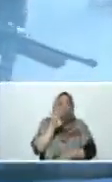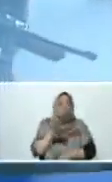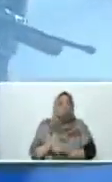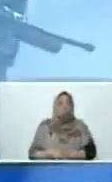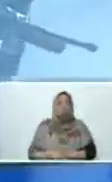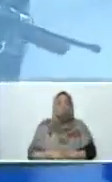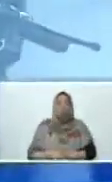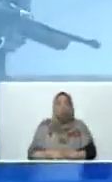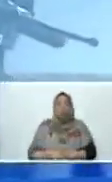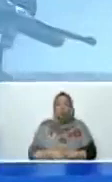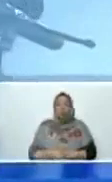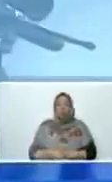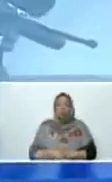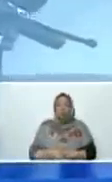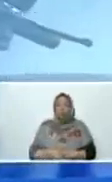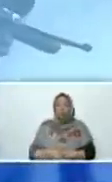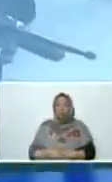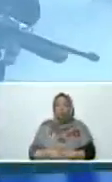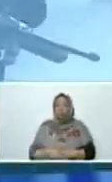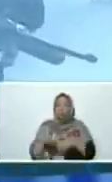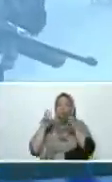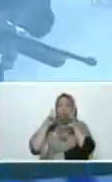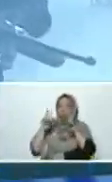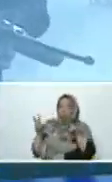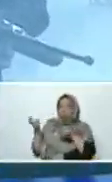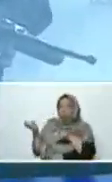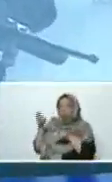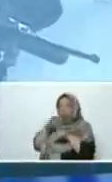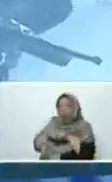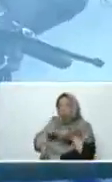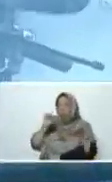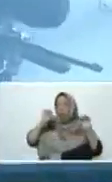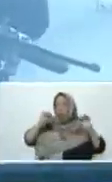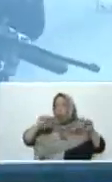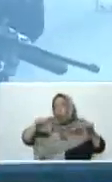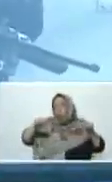Este es para la basura, en moto.